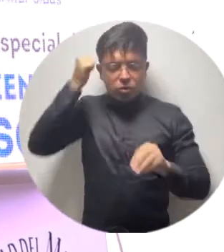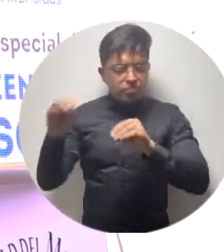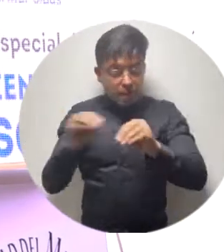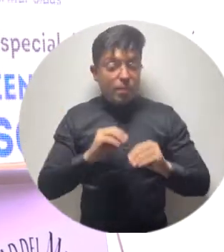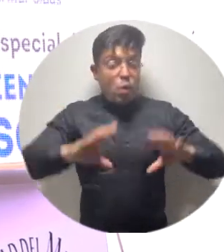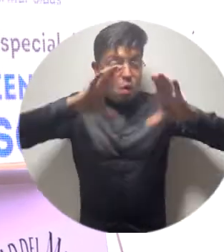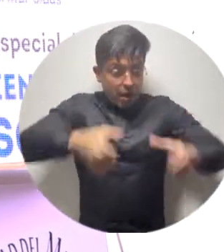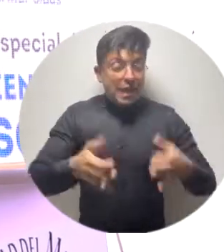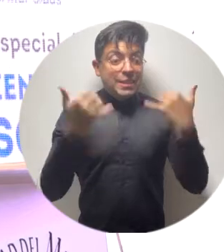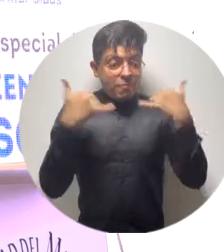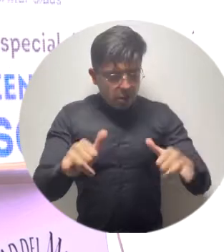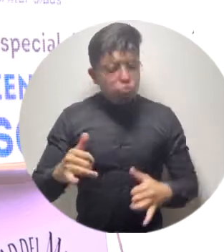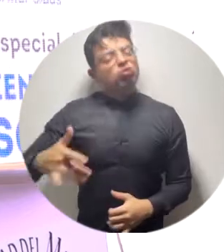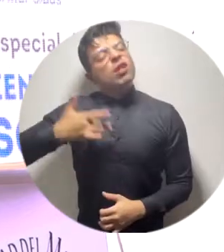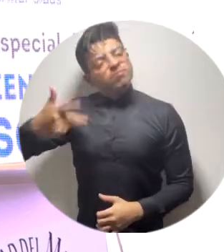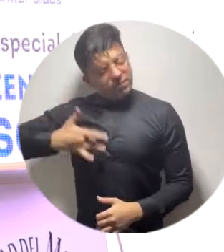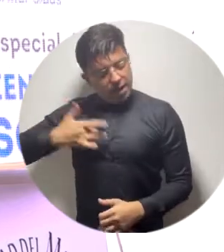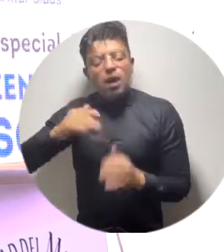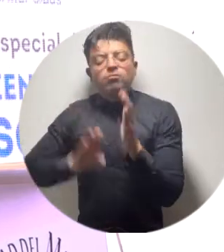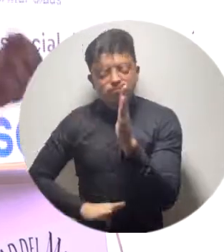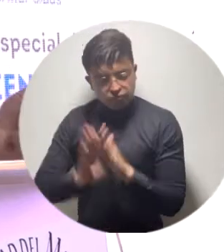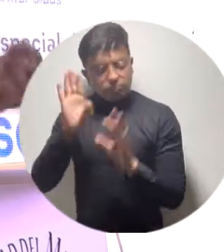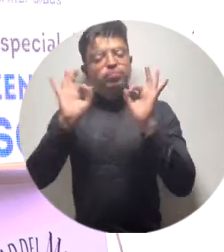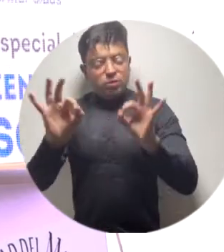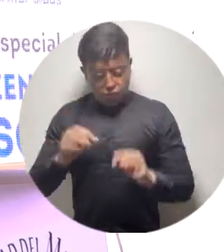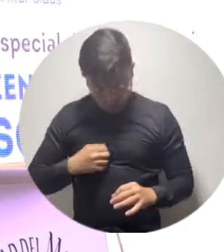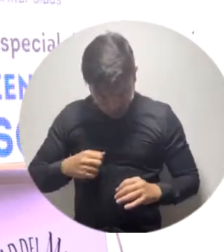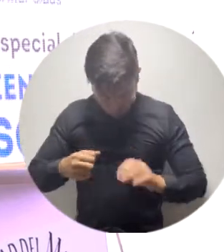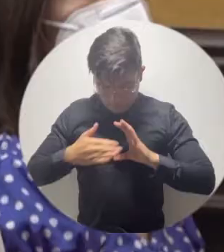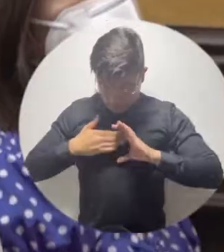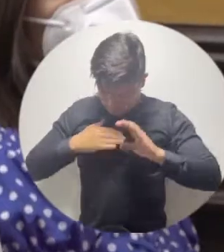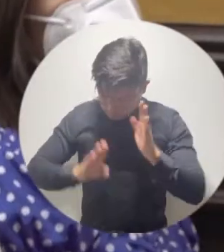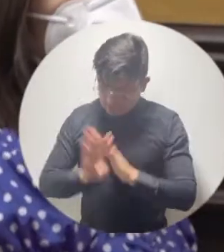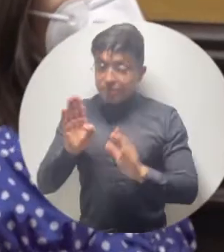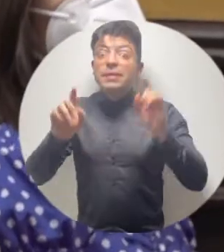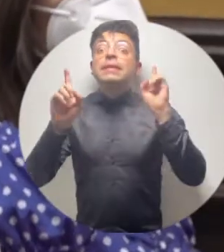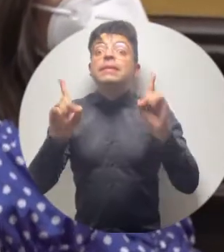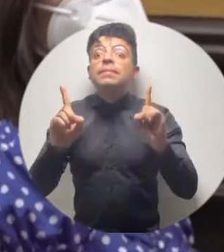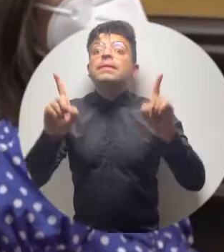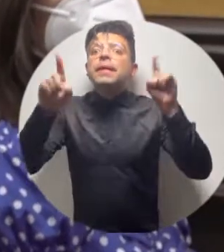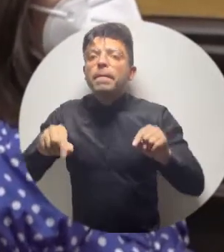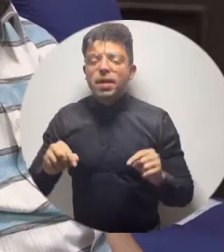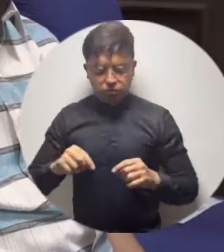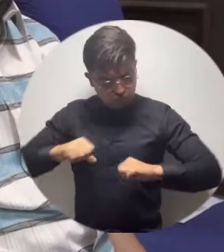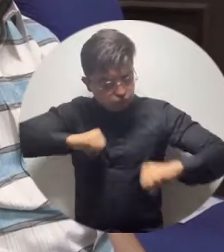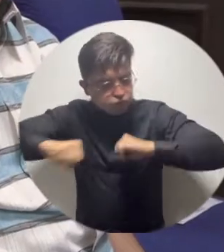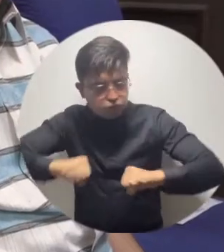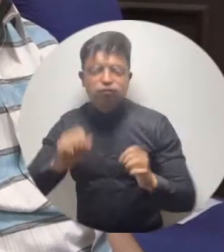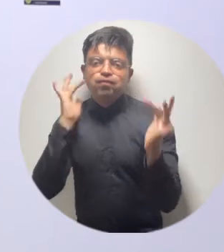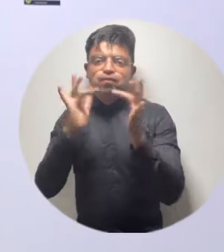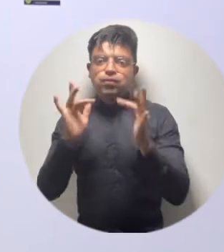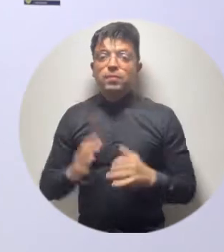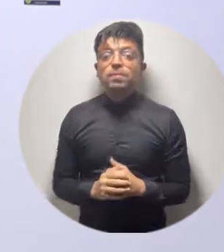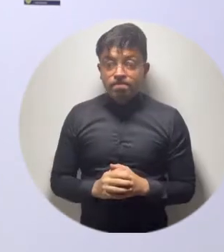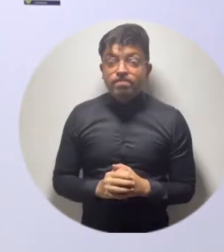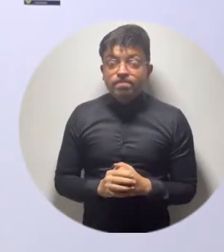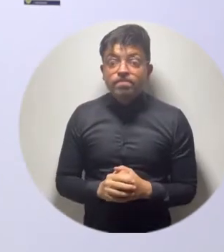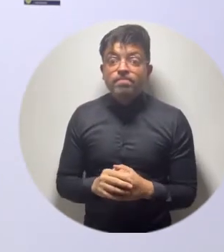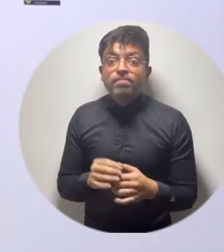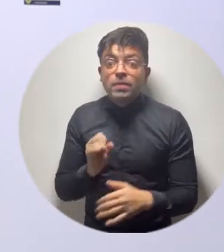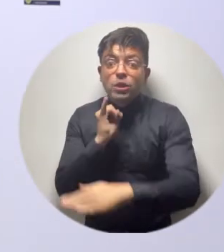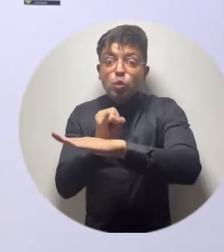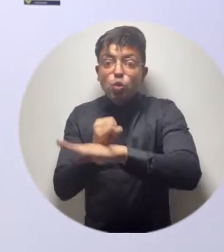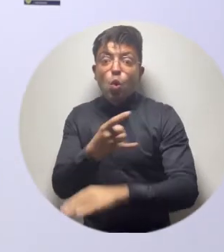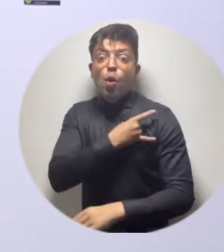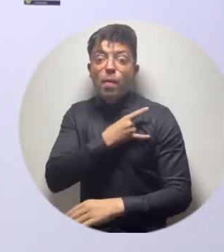ustedes no te pierda una clase sin que sientan que avanzaron un poco más ustedes como personas, pero que sus empleados son mejores. Es un evento que en